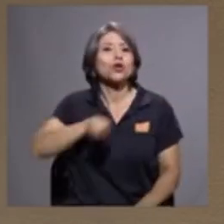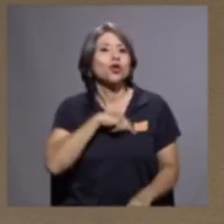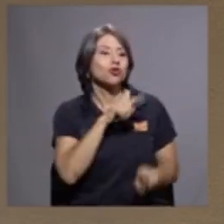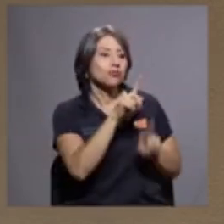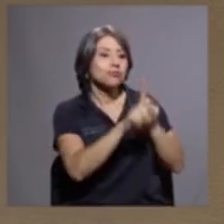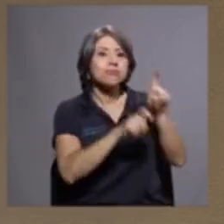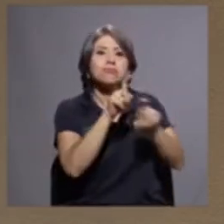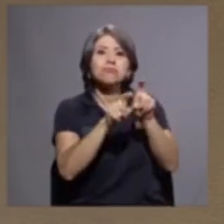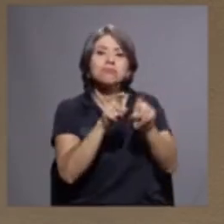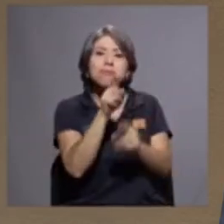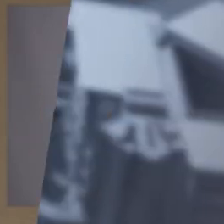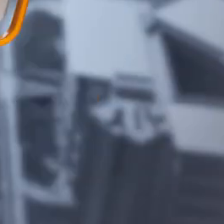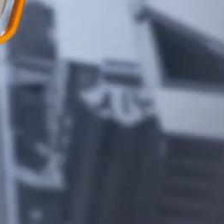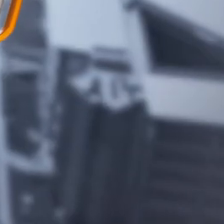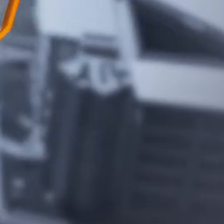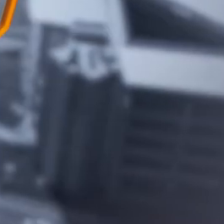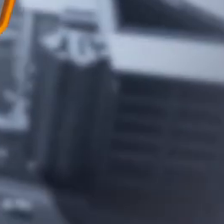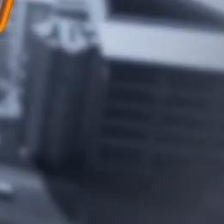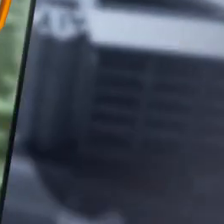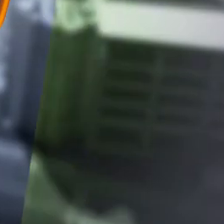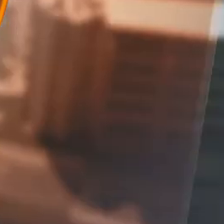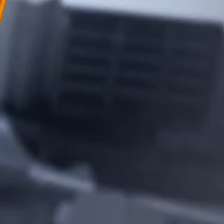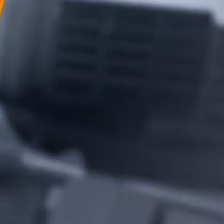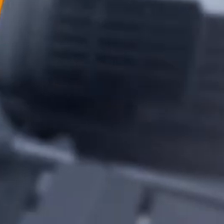necesarias para que también usted quede informado.